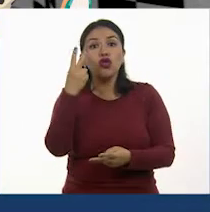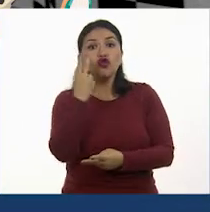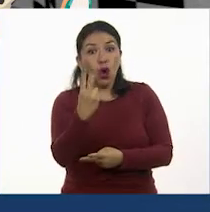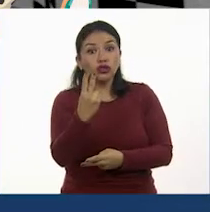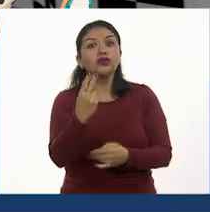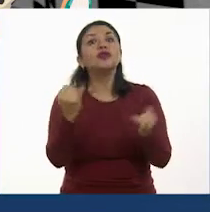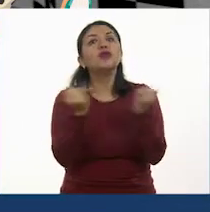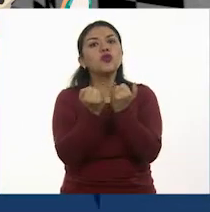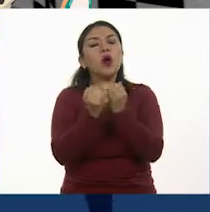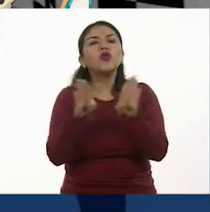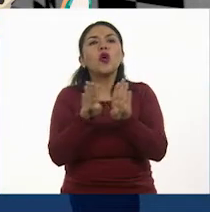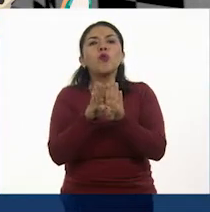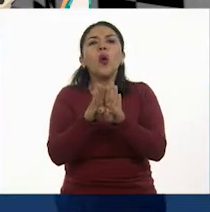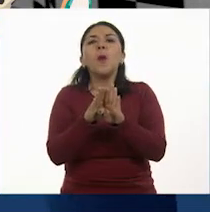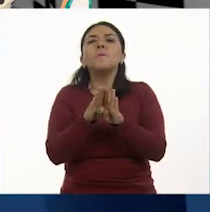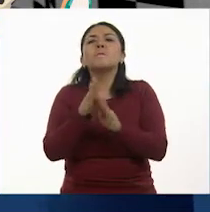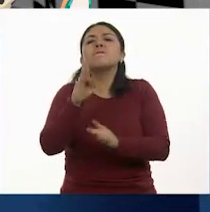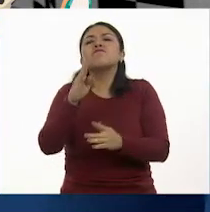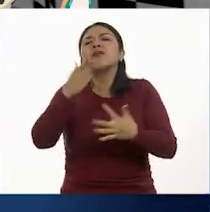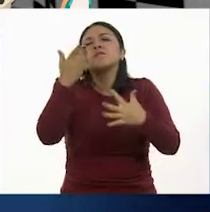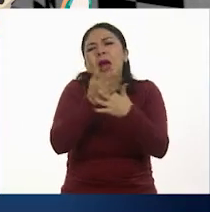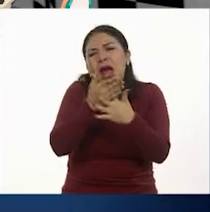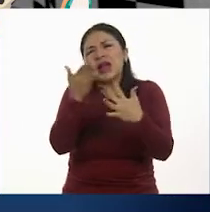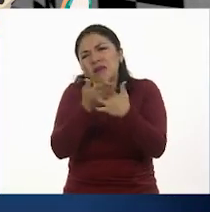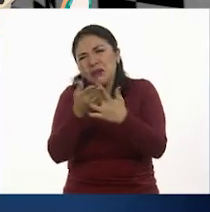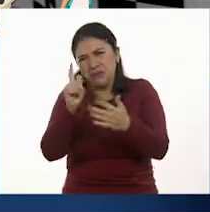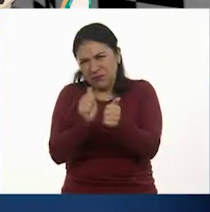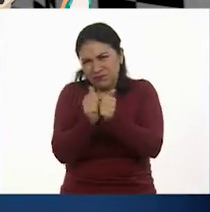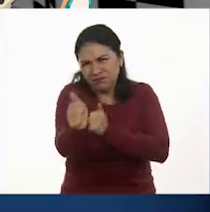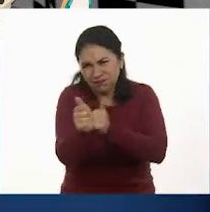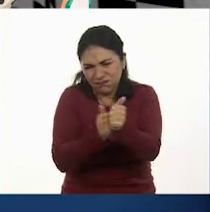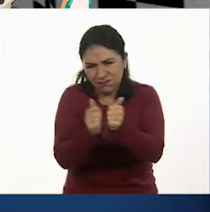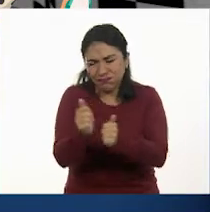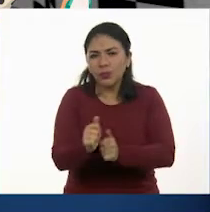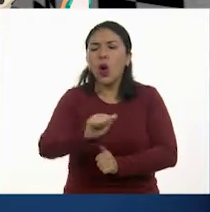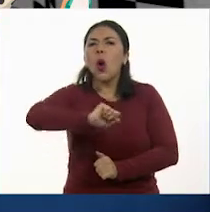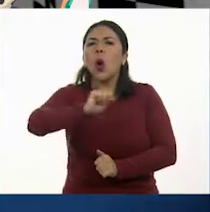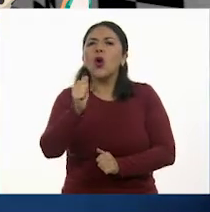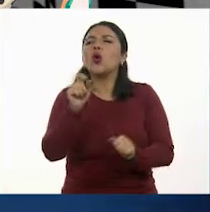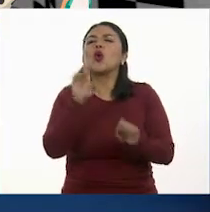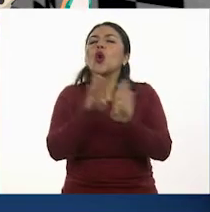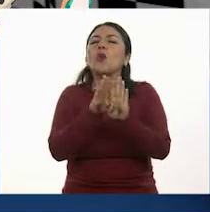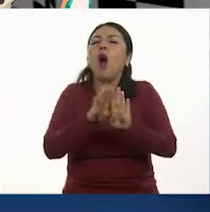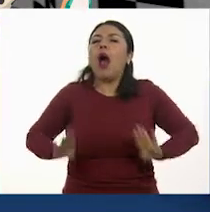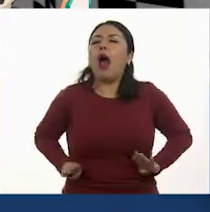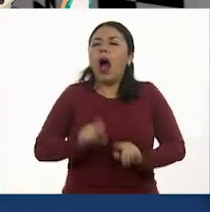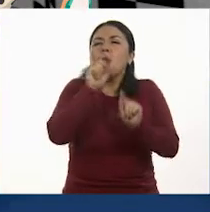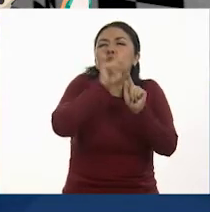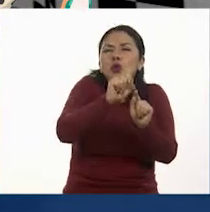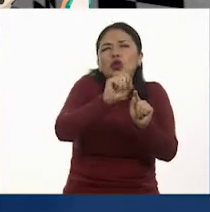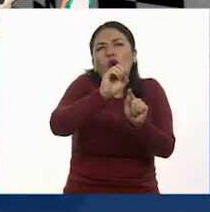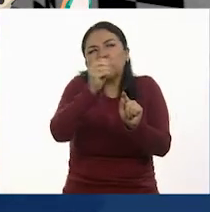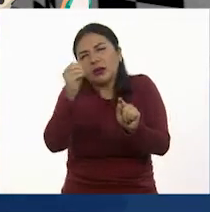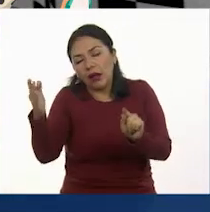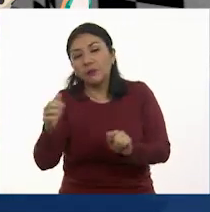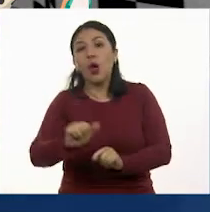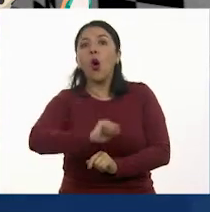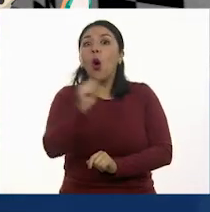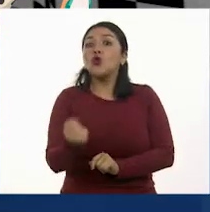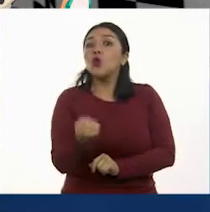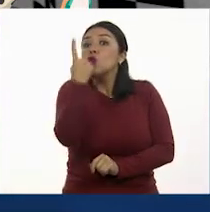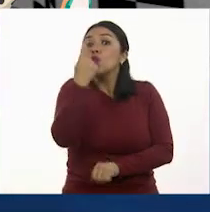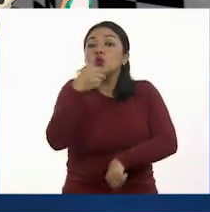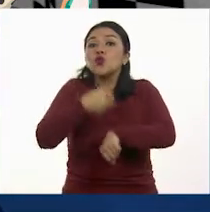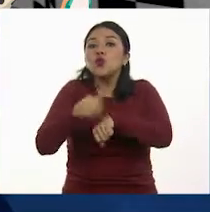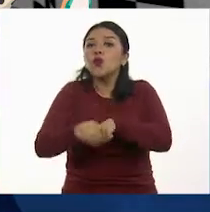también expresados como partes del recorrido, pero como decimales, y un número que expresa la cantidad exacta en